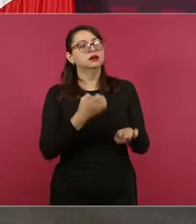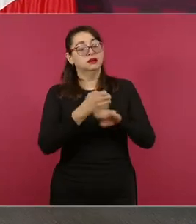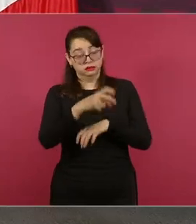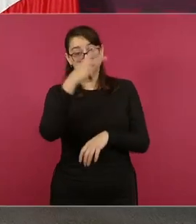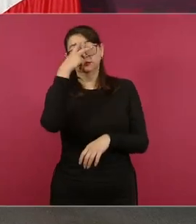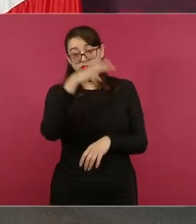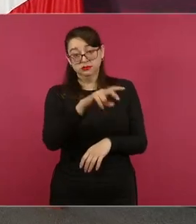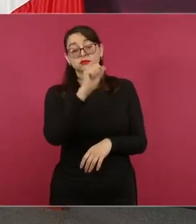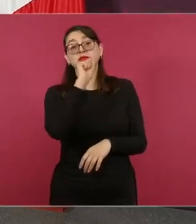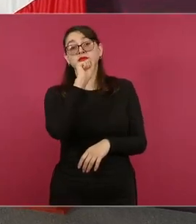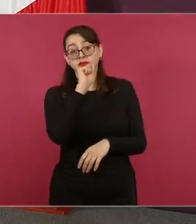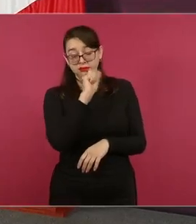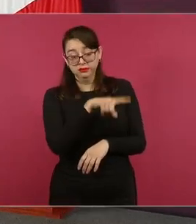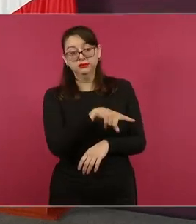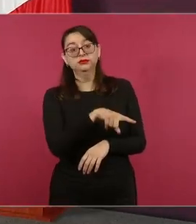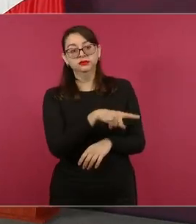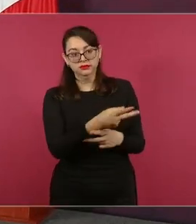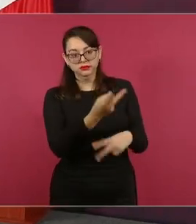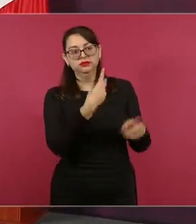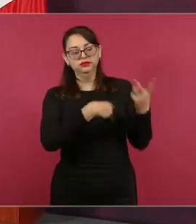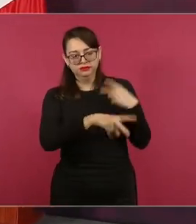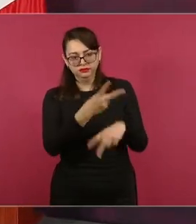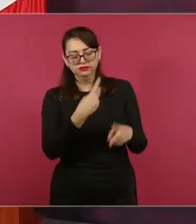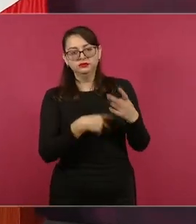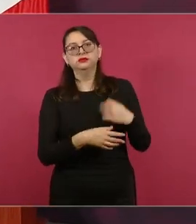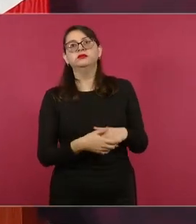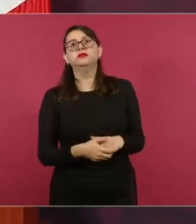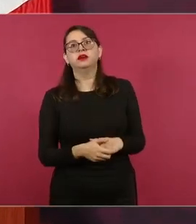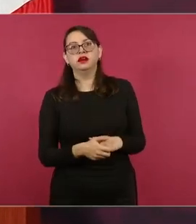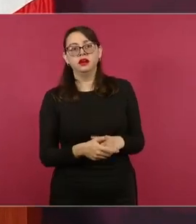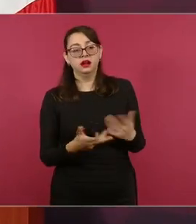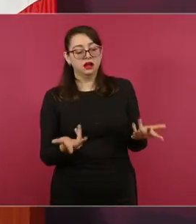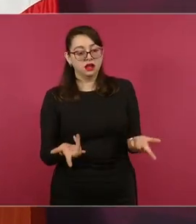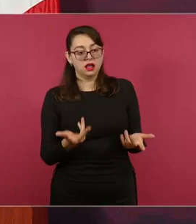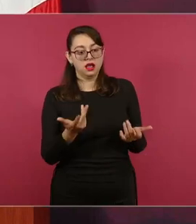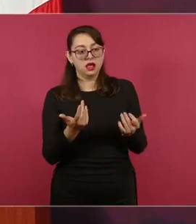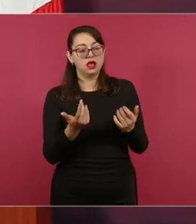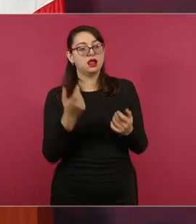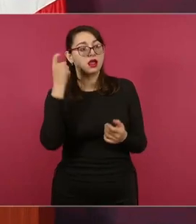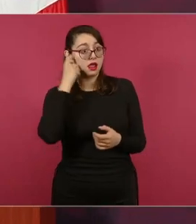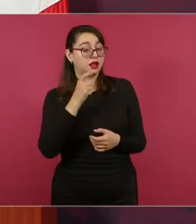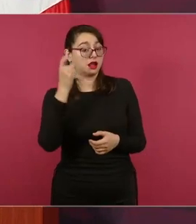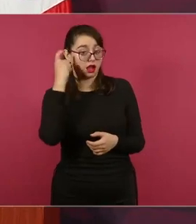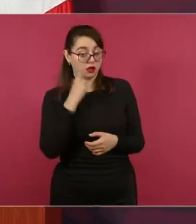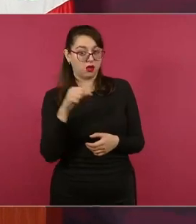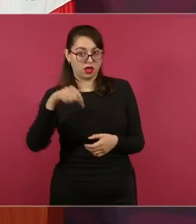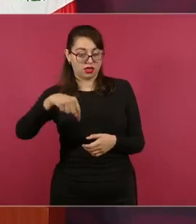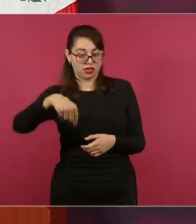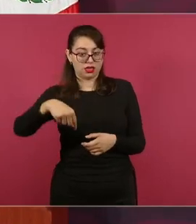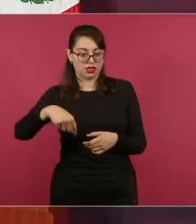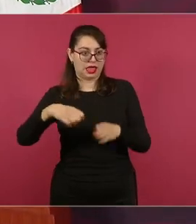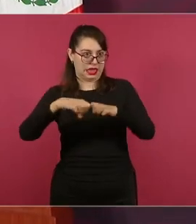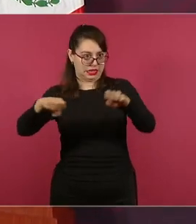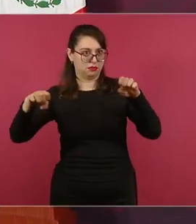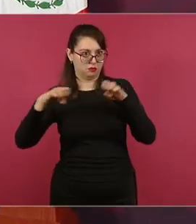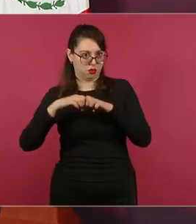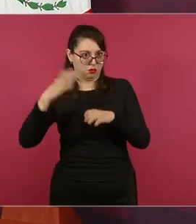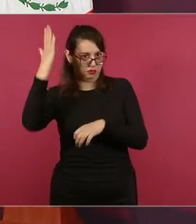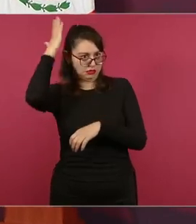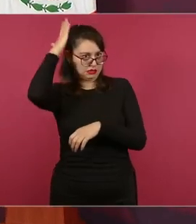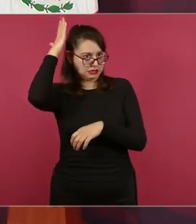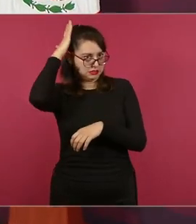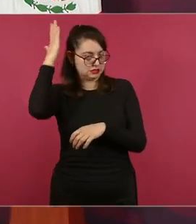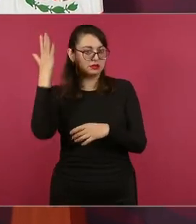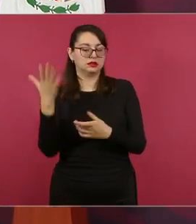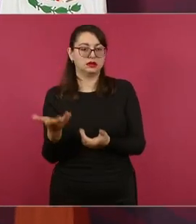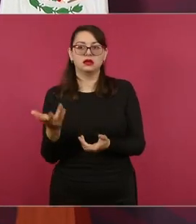de México que también es una brigada importante y los compañeros de Guerrero están siendo la guía de nuestros compañeros